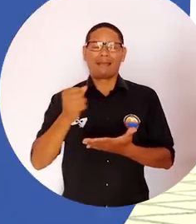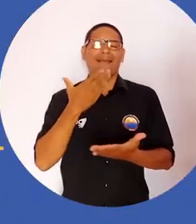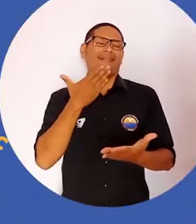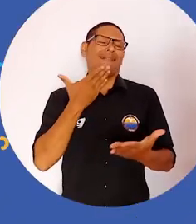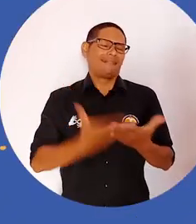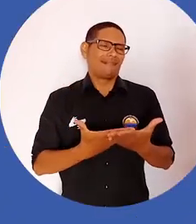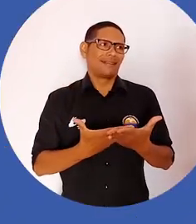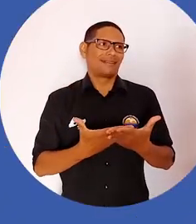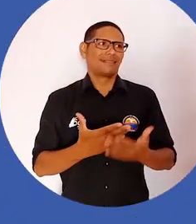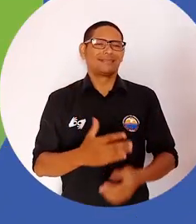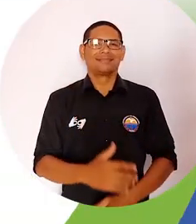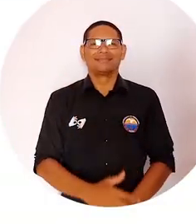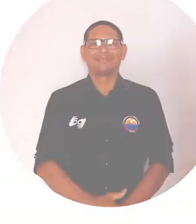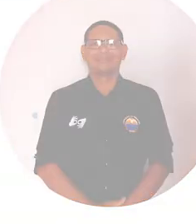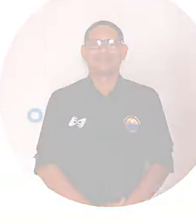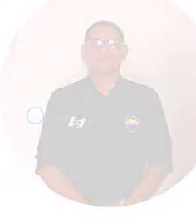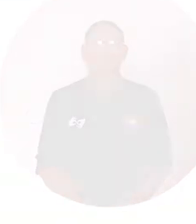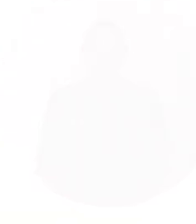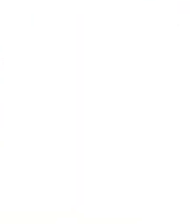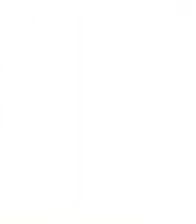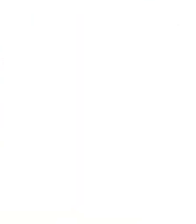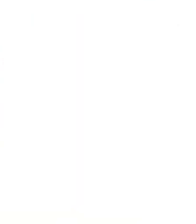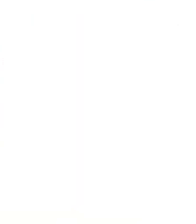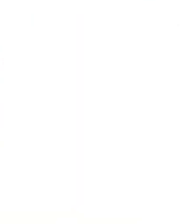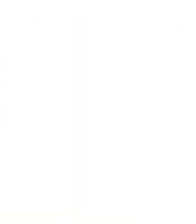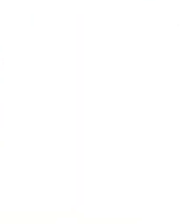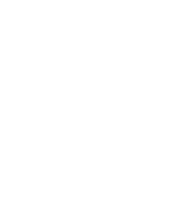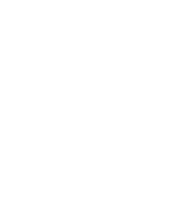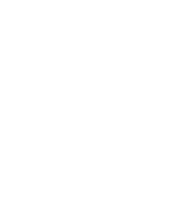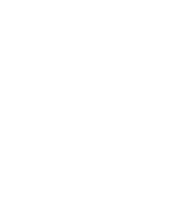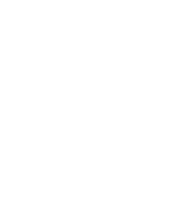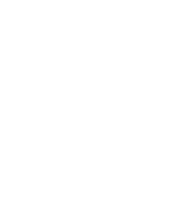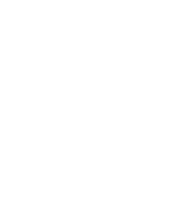Universidad de Magdalena. Aún más incluyente e innovadora.